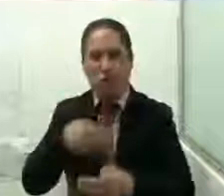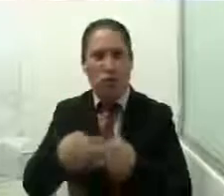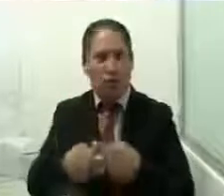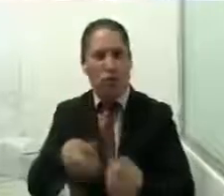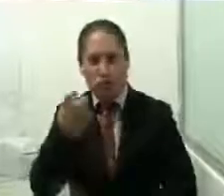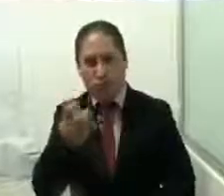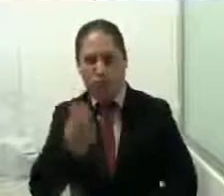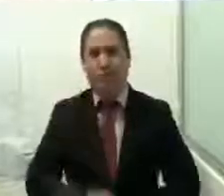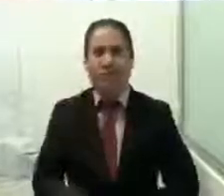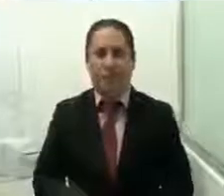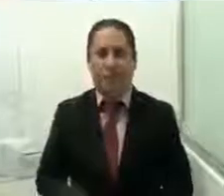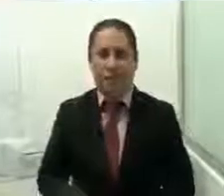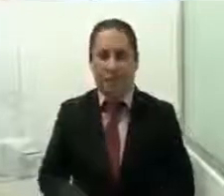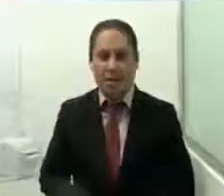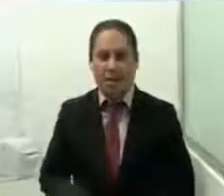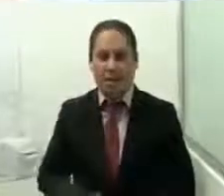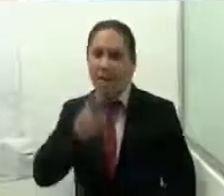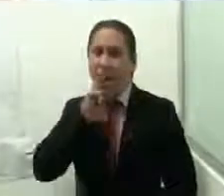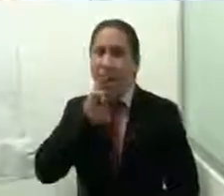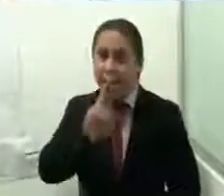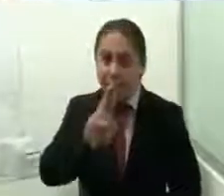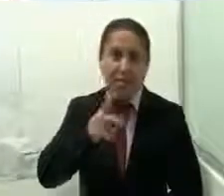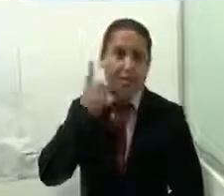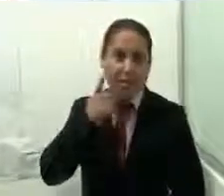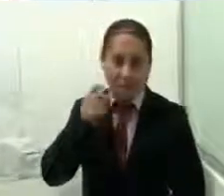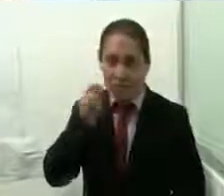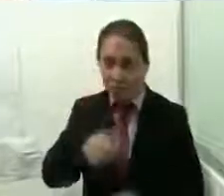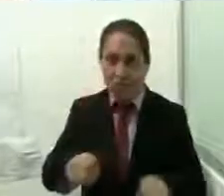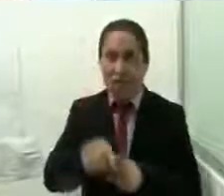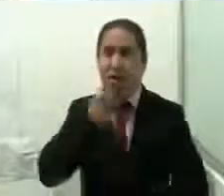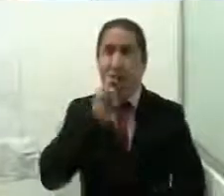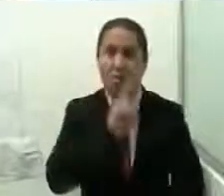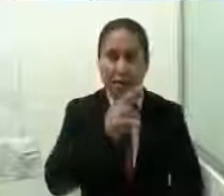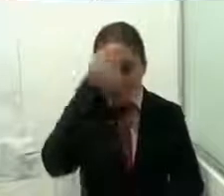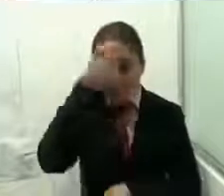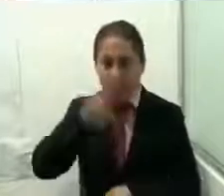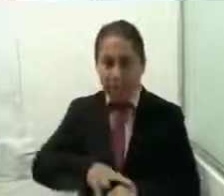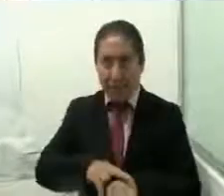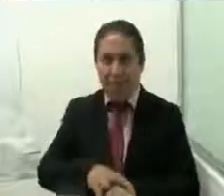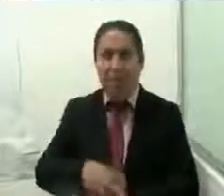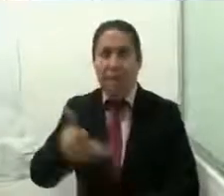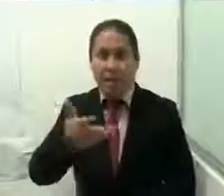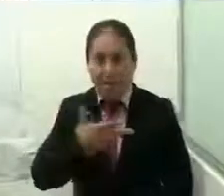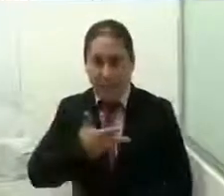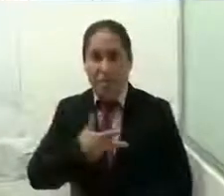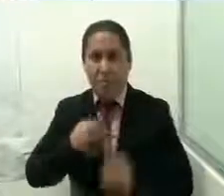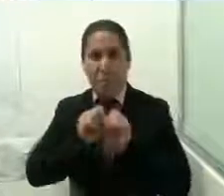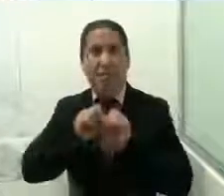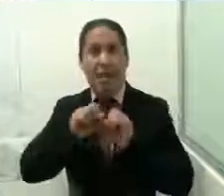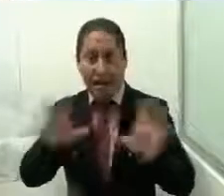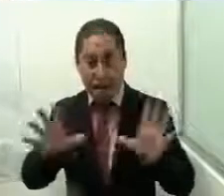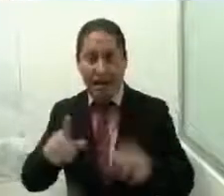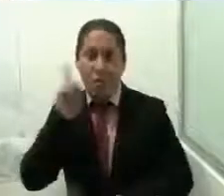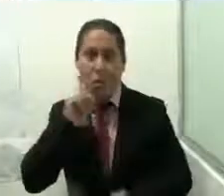Nosotros tenemos muy claro que poder empoderar a las mujeres